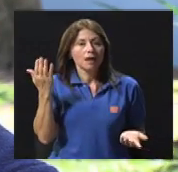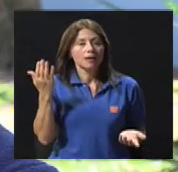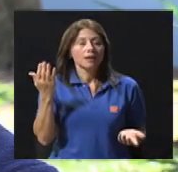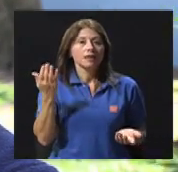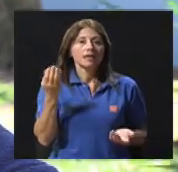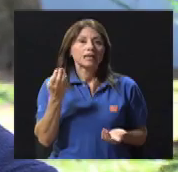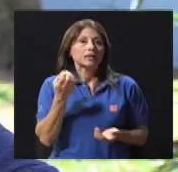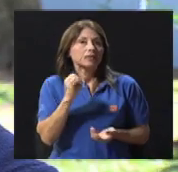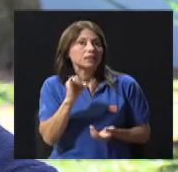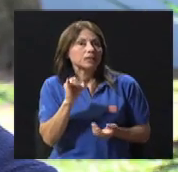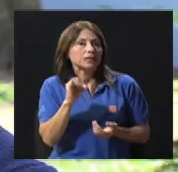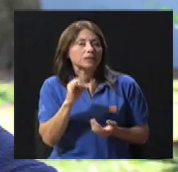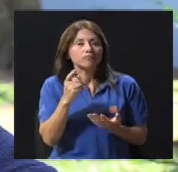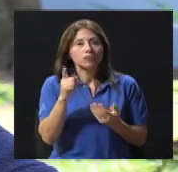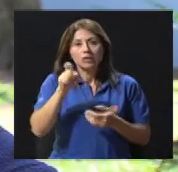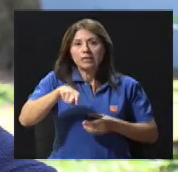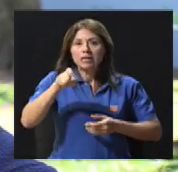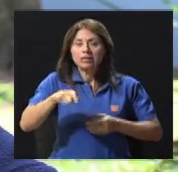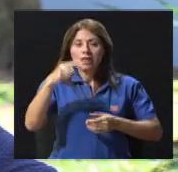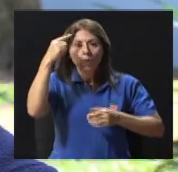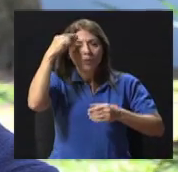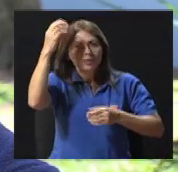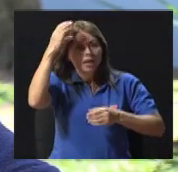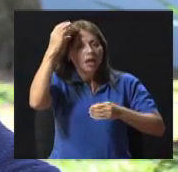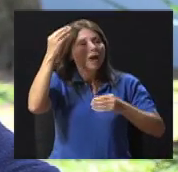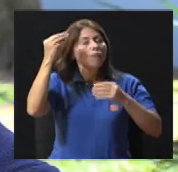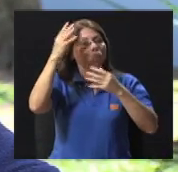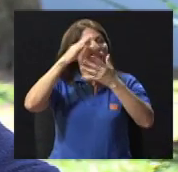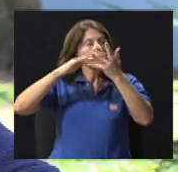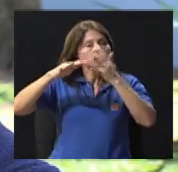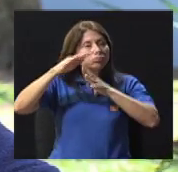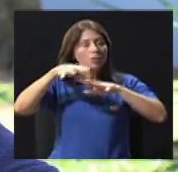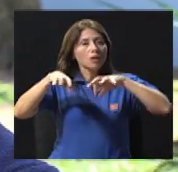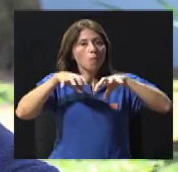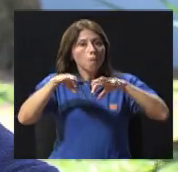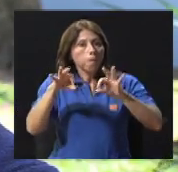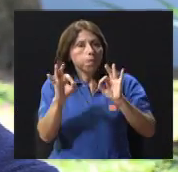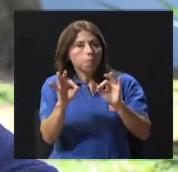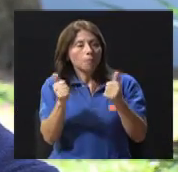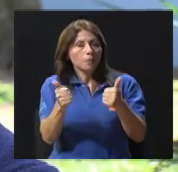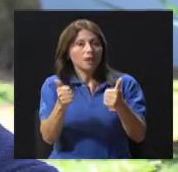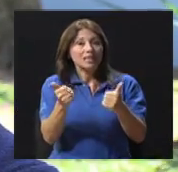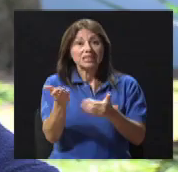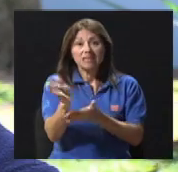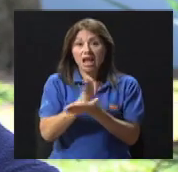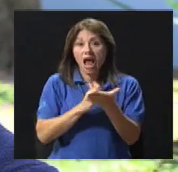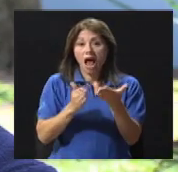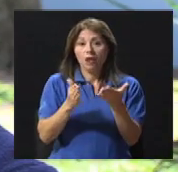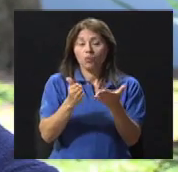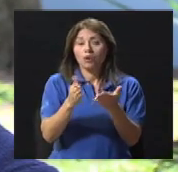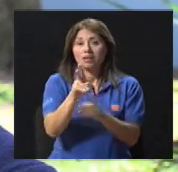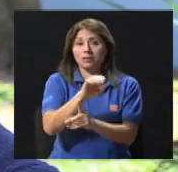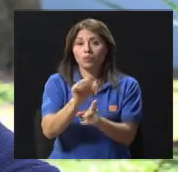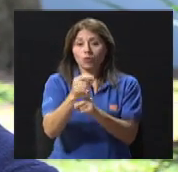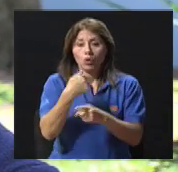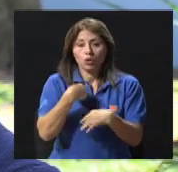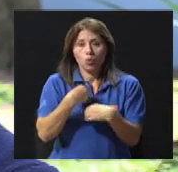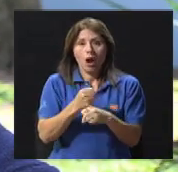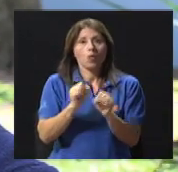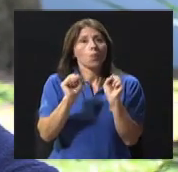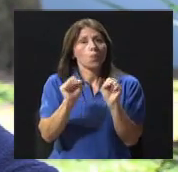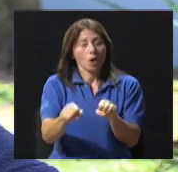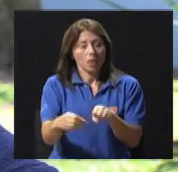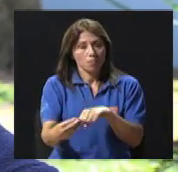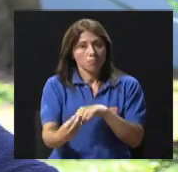irrigarme a nivel cerebral y hay otras condiciones que lo van a darme problemas, obstáculos, pues sí